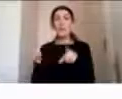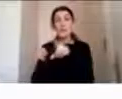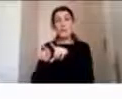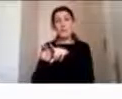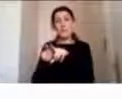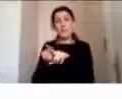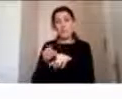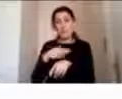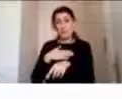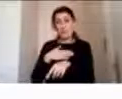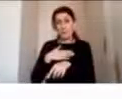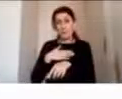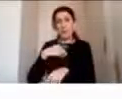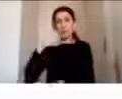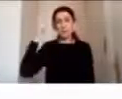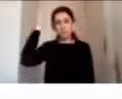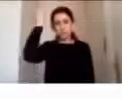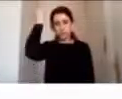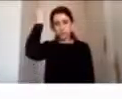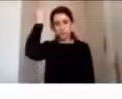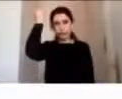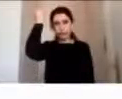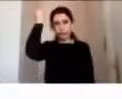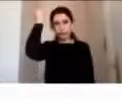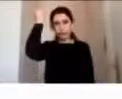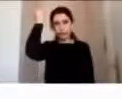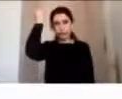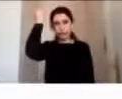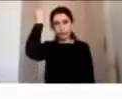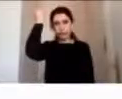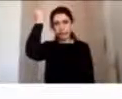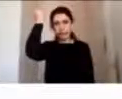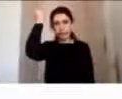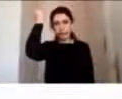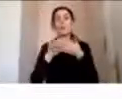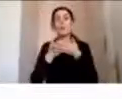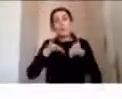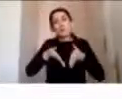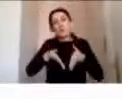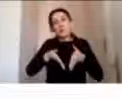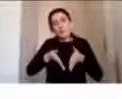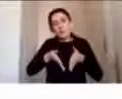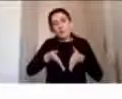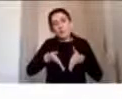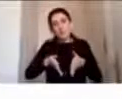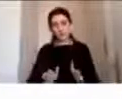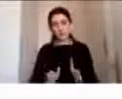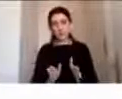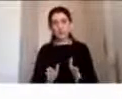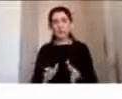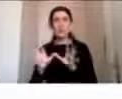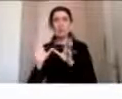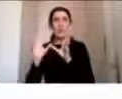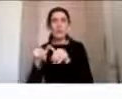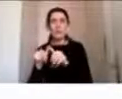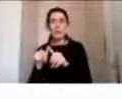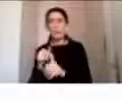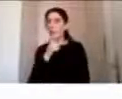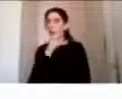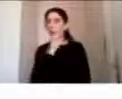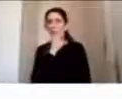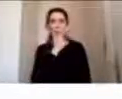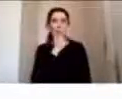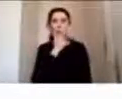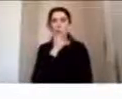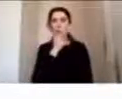neonatal y como familia tuvimos muchos tiempos de incertidumbre por falta de información o de sentir